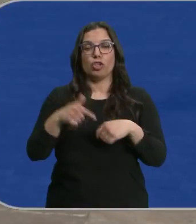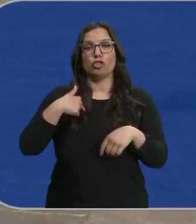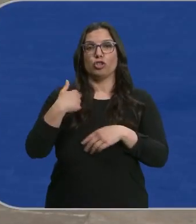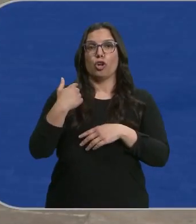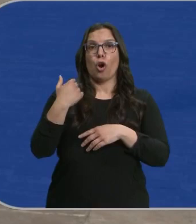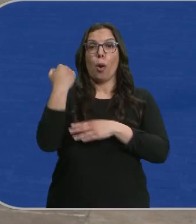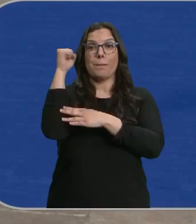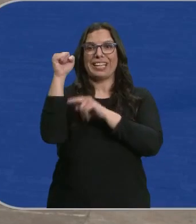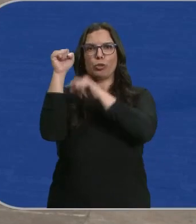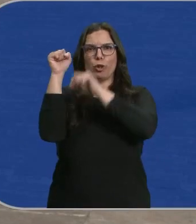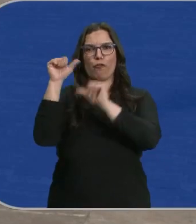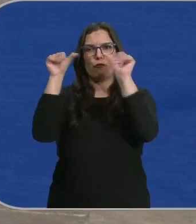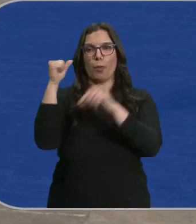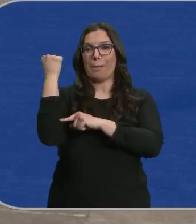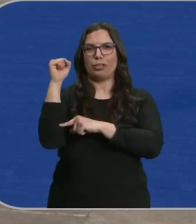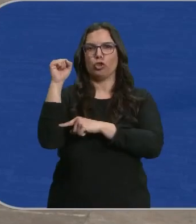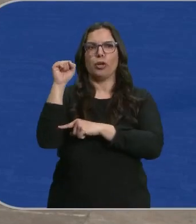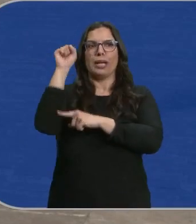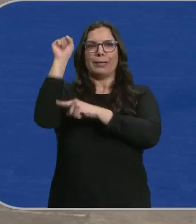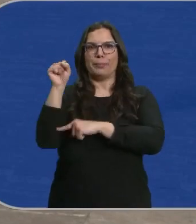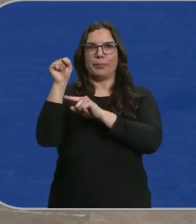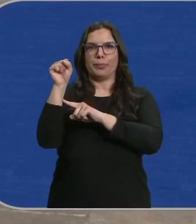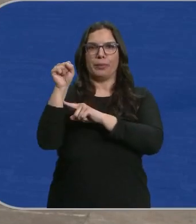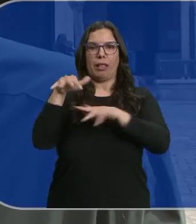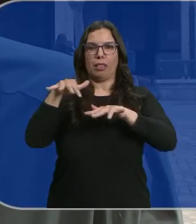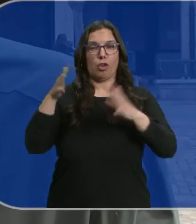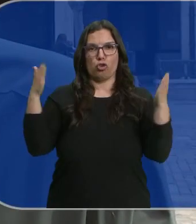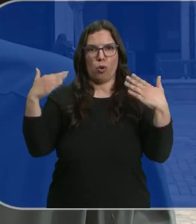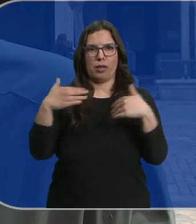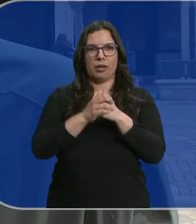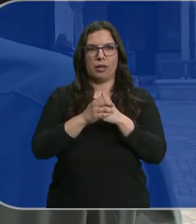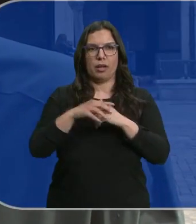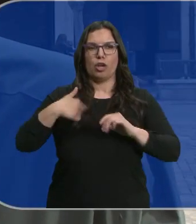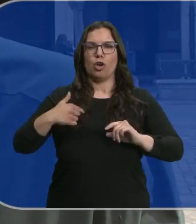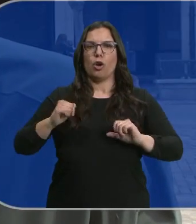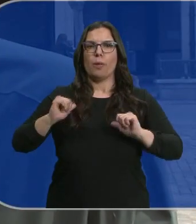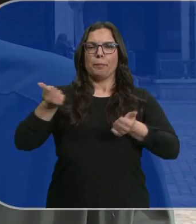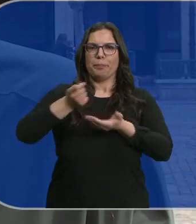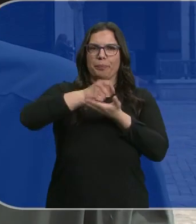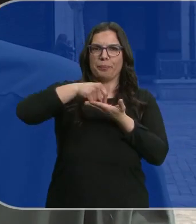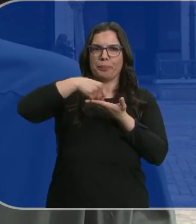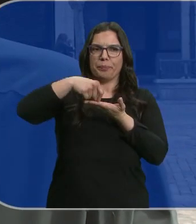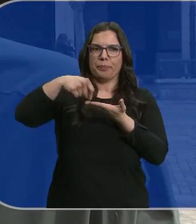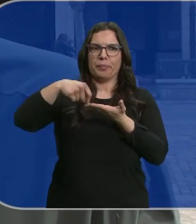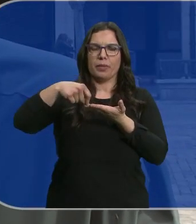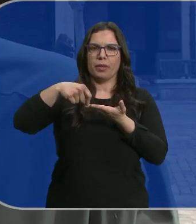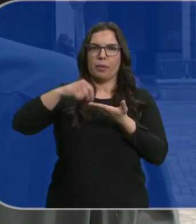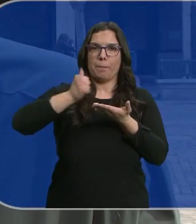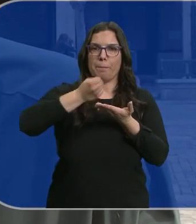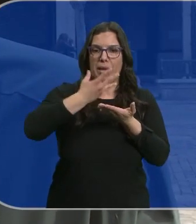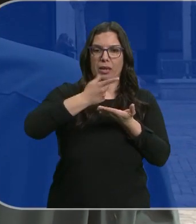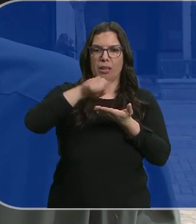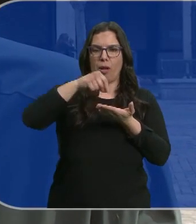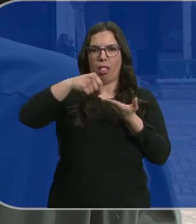rígido, que es el que no tiene temblor. Empezaba a escribir correctamente y terminaba